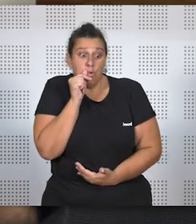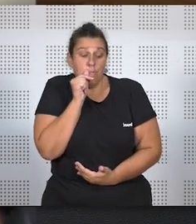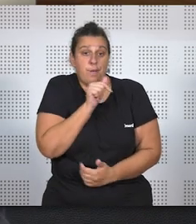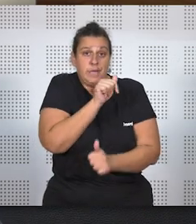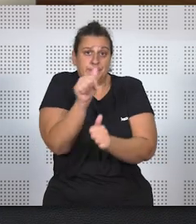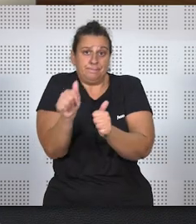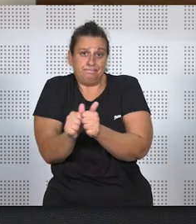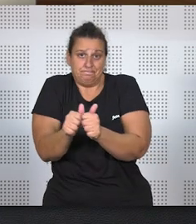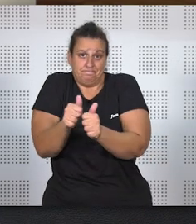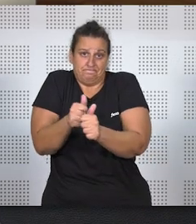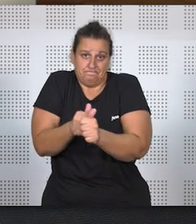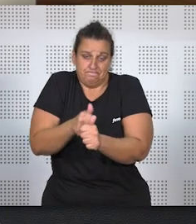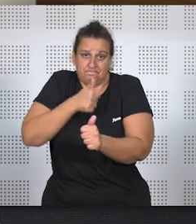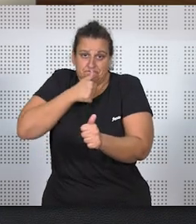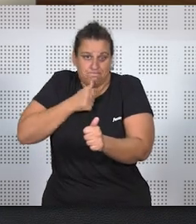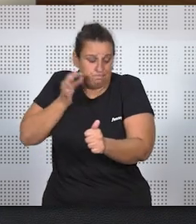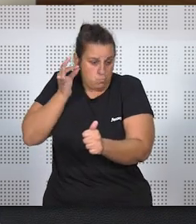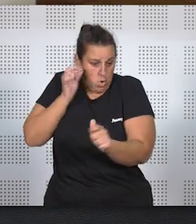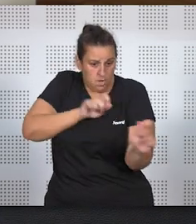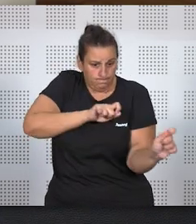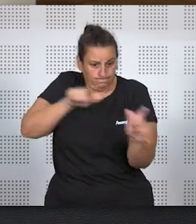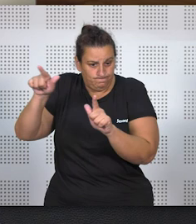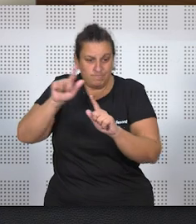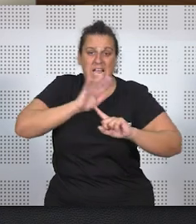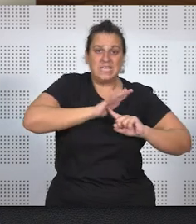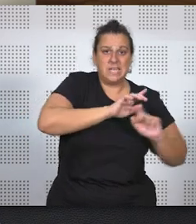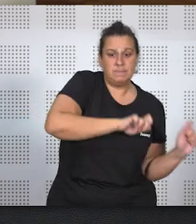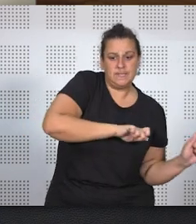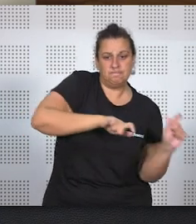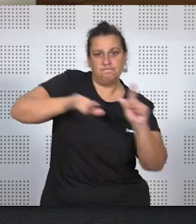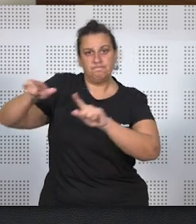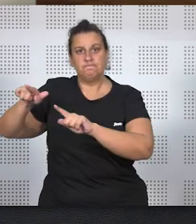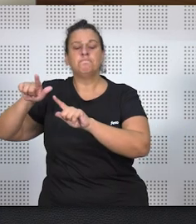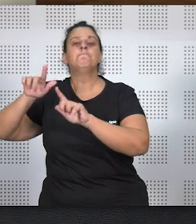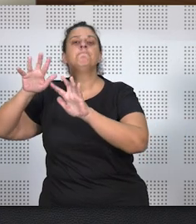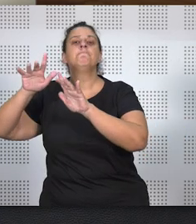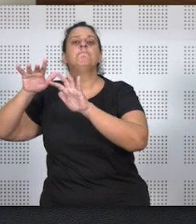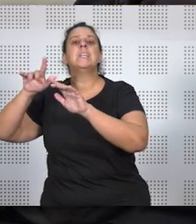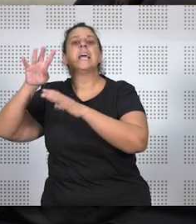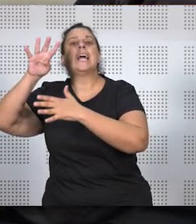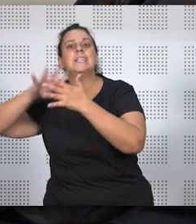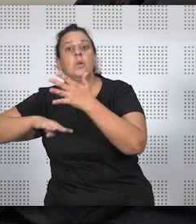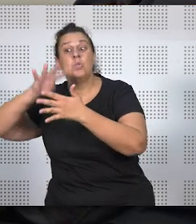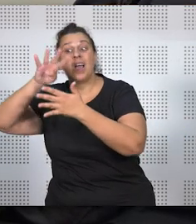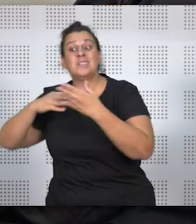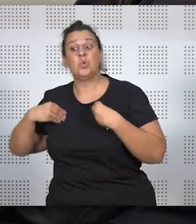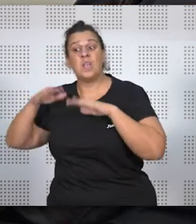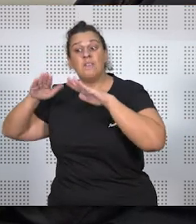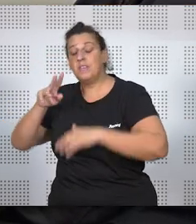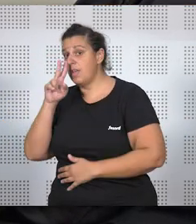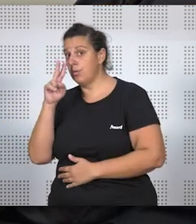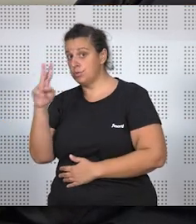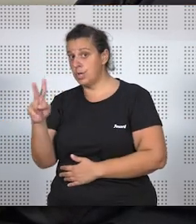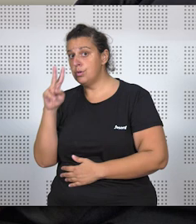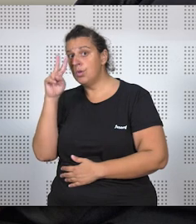obligada a acompañarle, se traslada de Castilla a Cataluña, y en Cataluña está residiendo dos años, y al cabo de dos